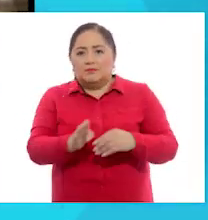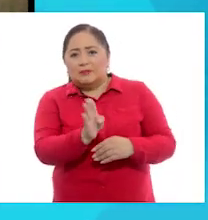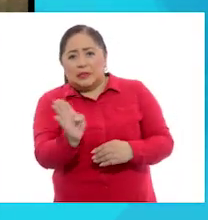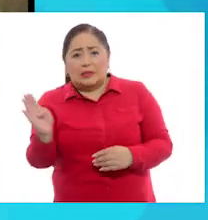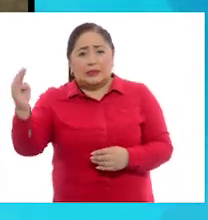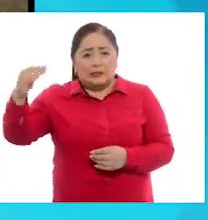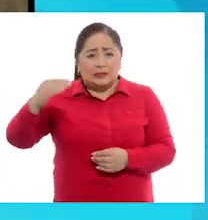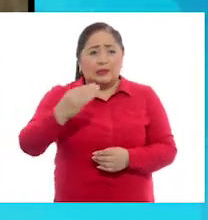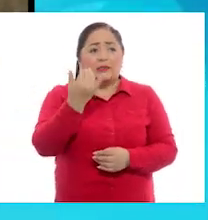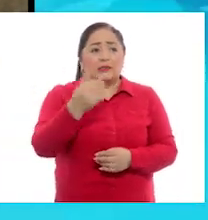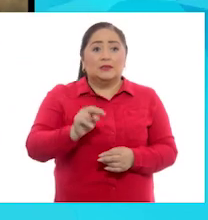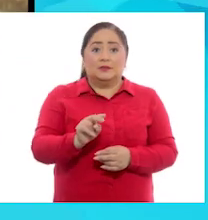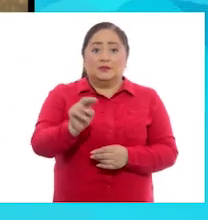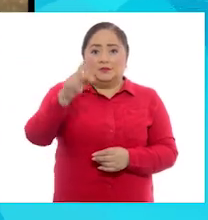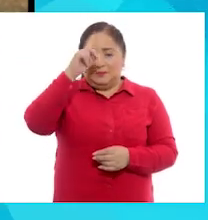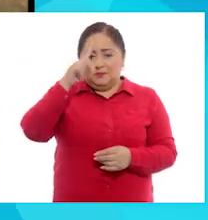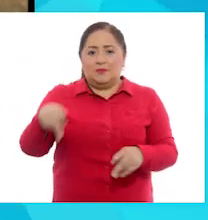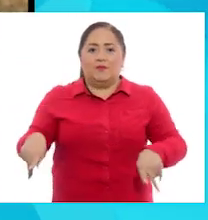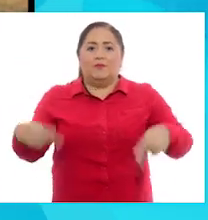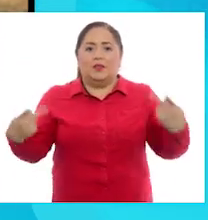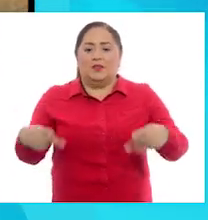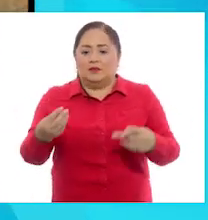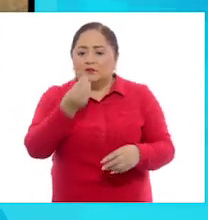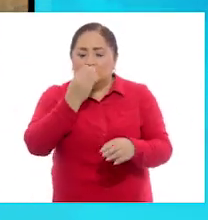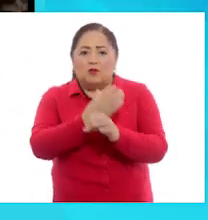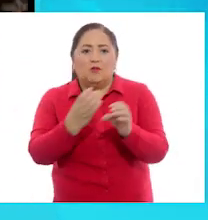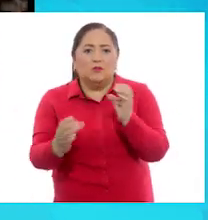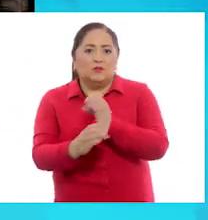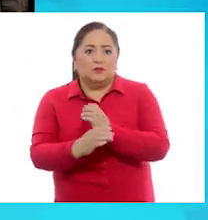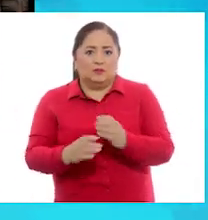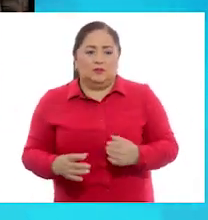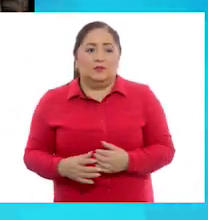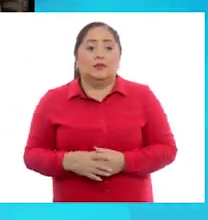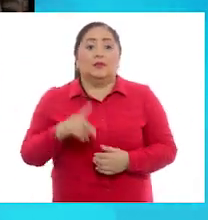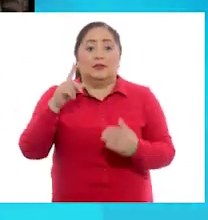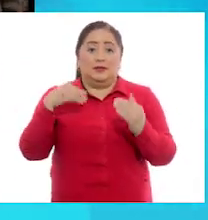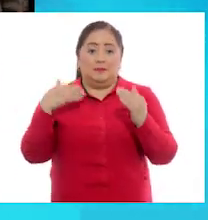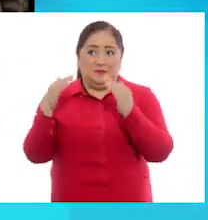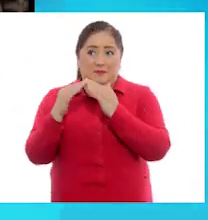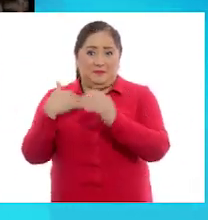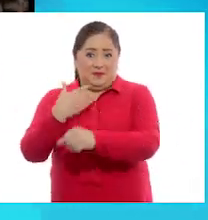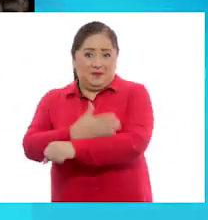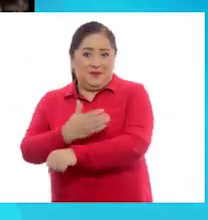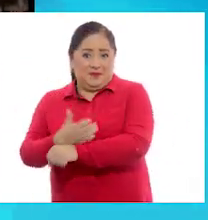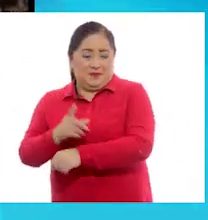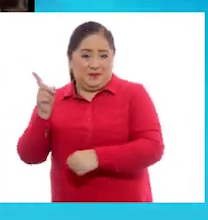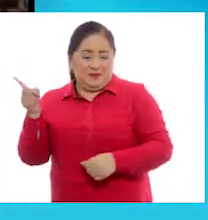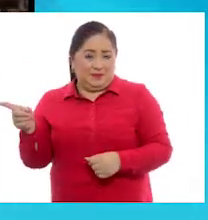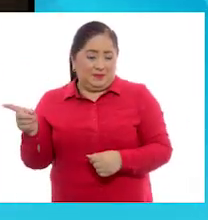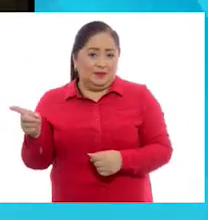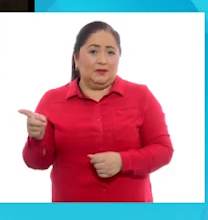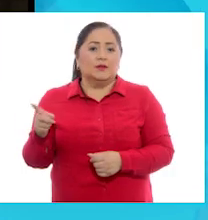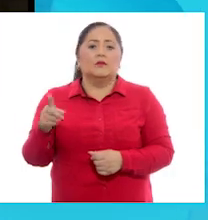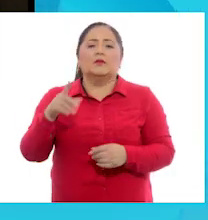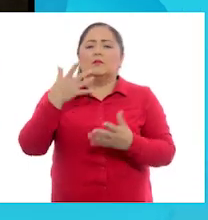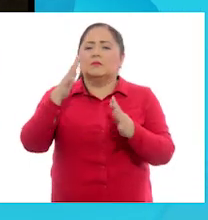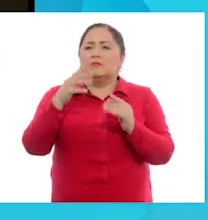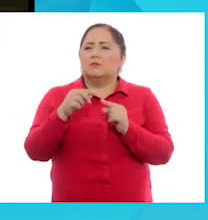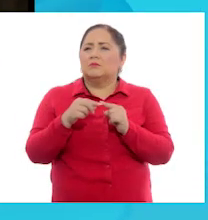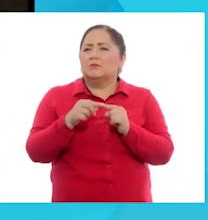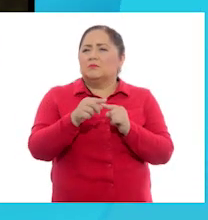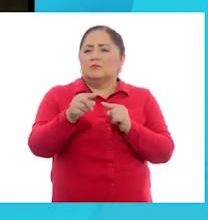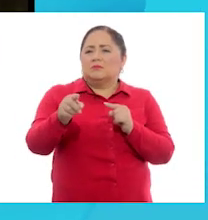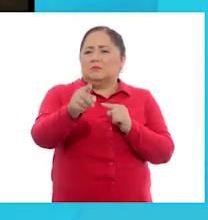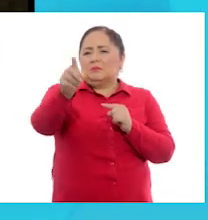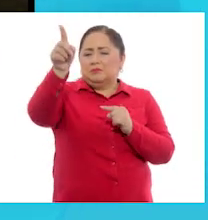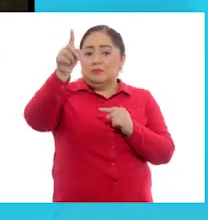y suban para vender sus mercancías. La casa de mi compañero de banco queda a un día de